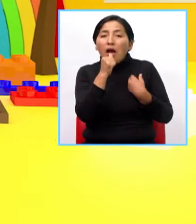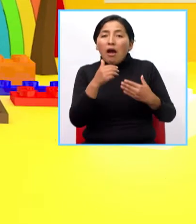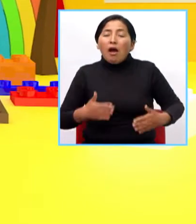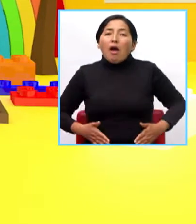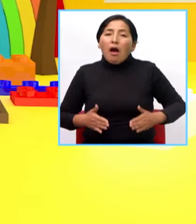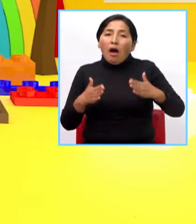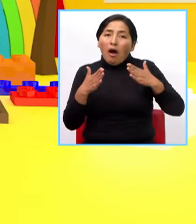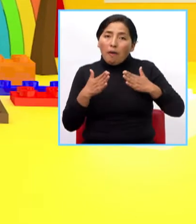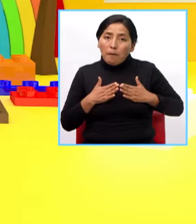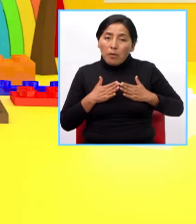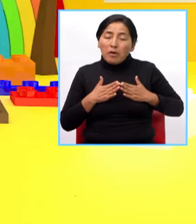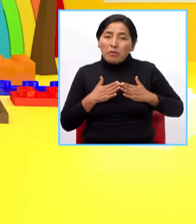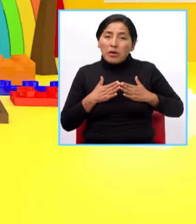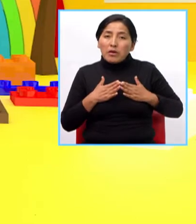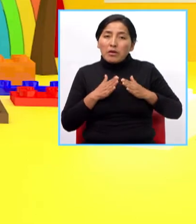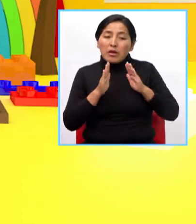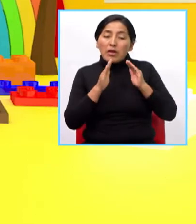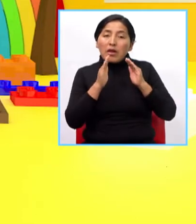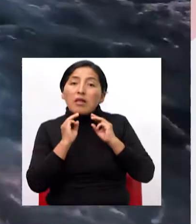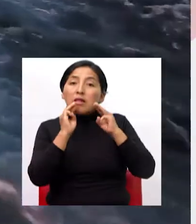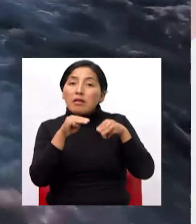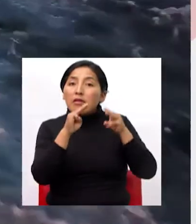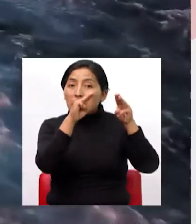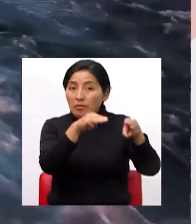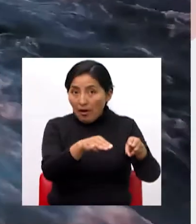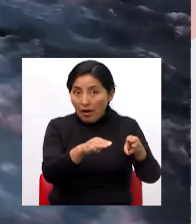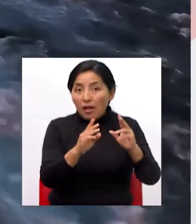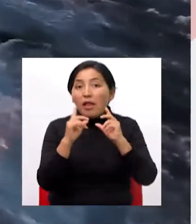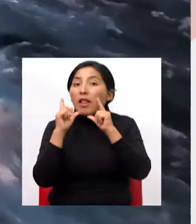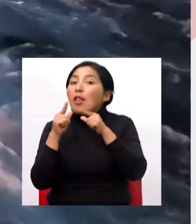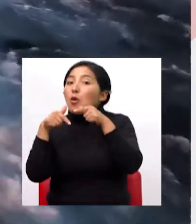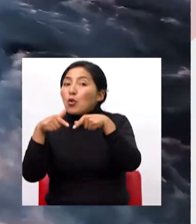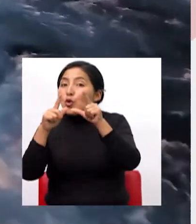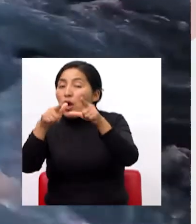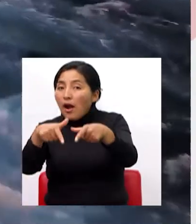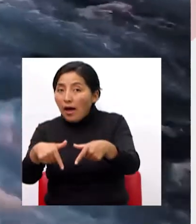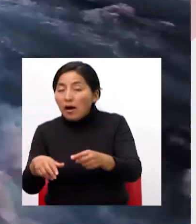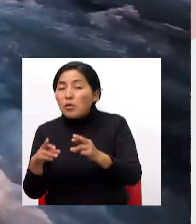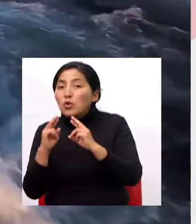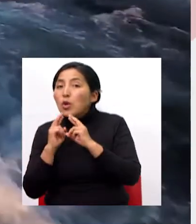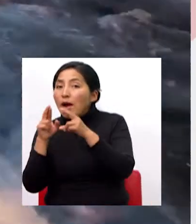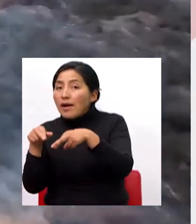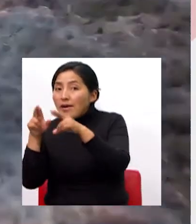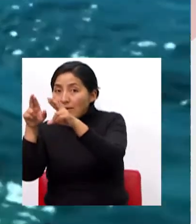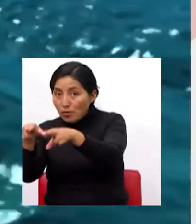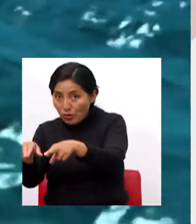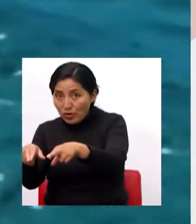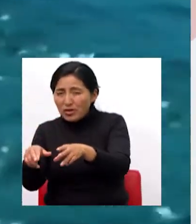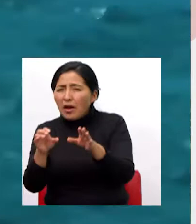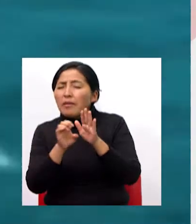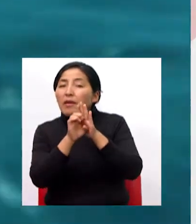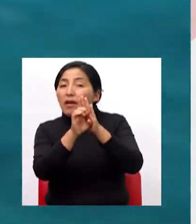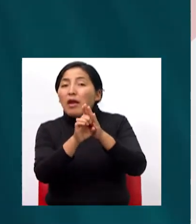tanto en los mares como en los lagos y en los ríos en los mares observamos que